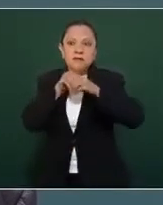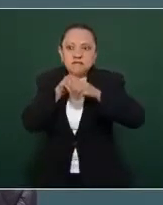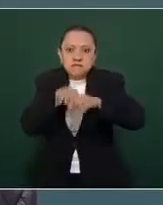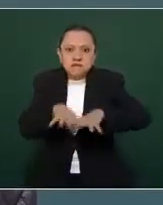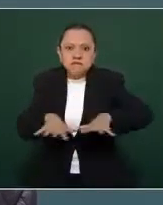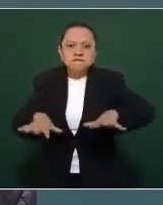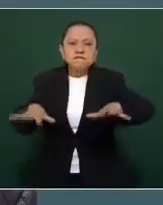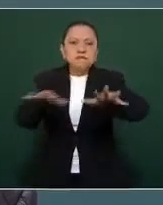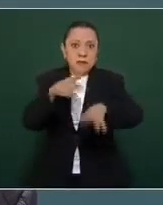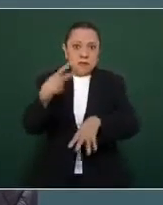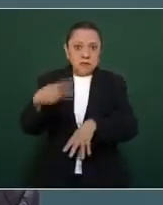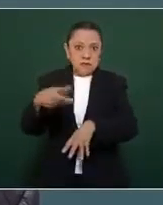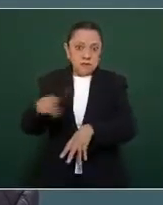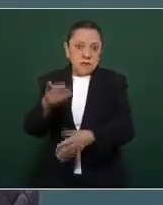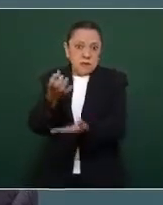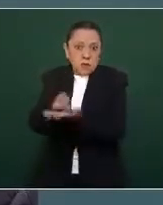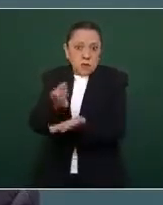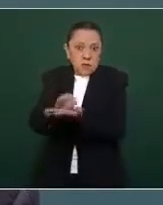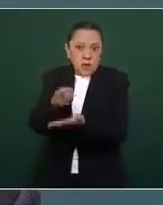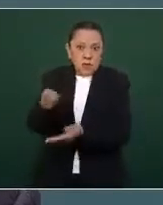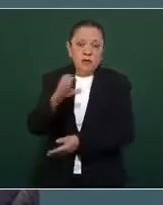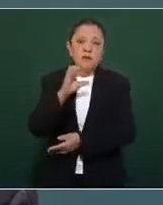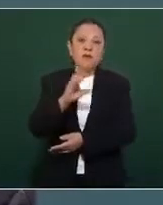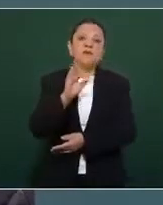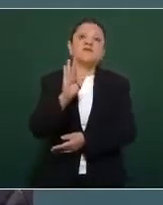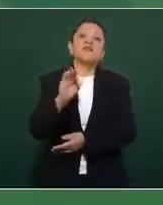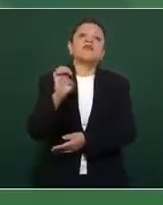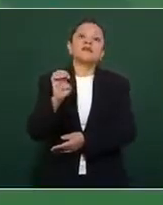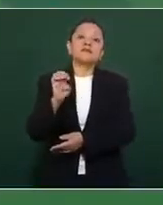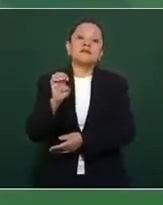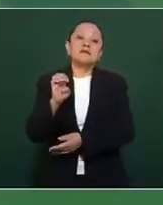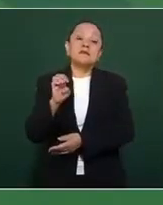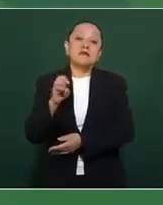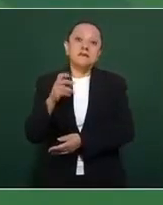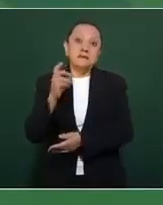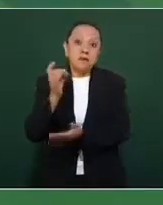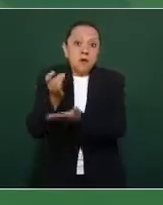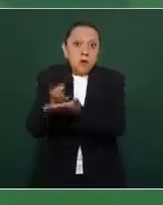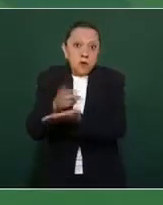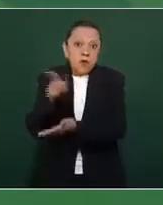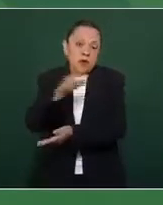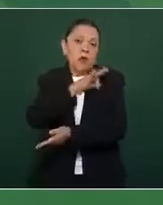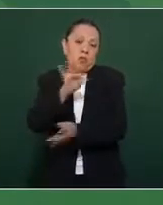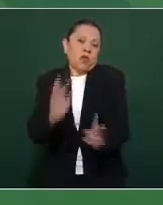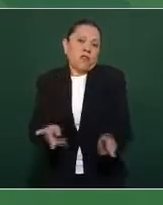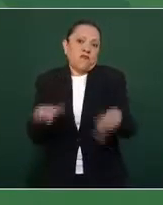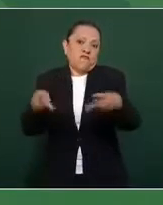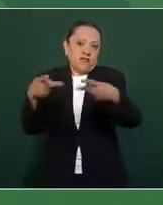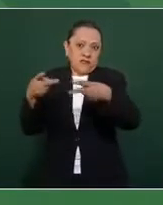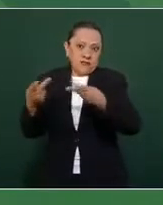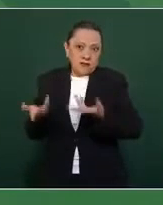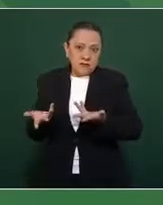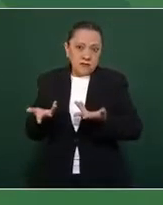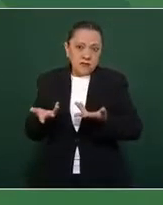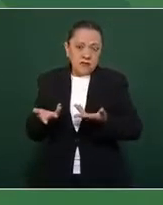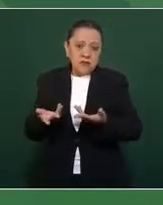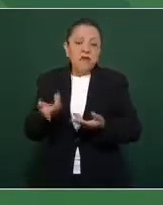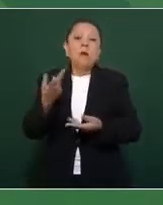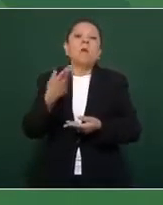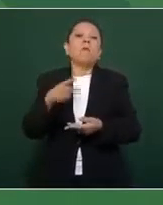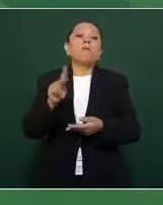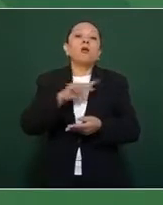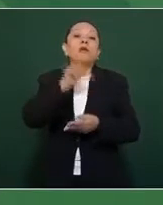ponerla al mercado. Con Salinas de